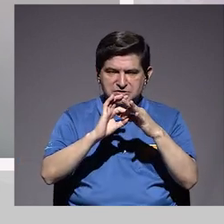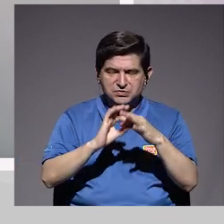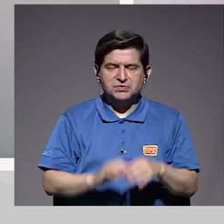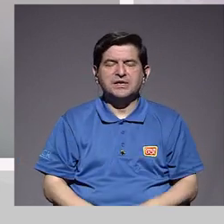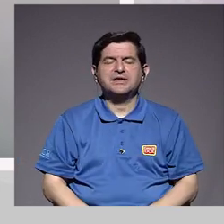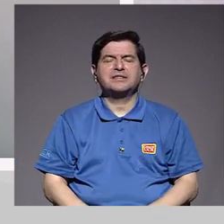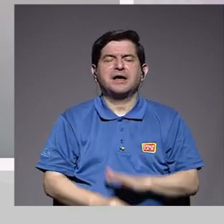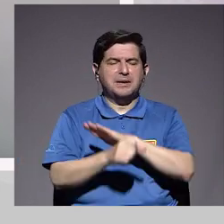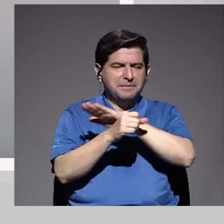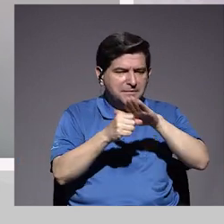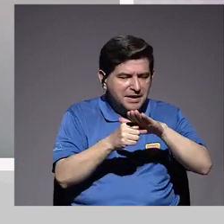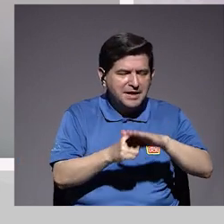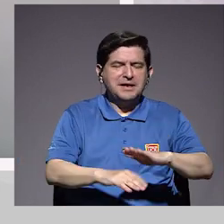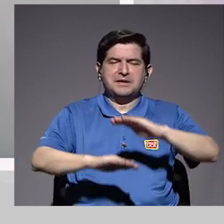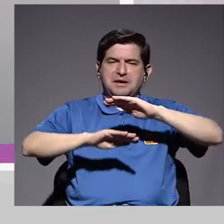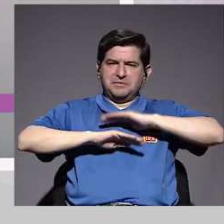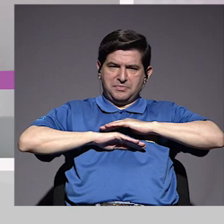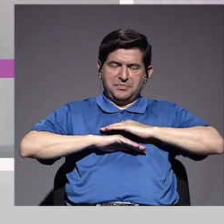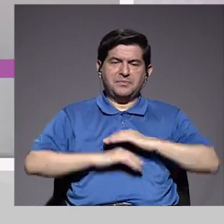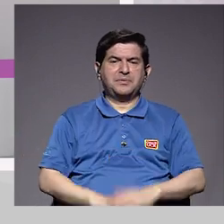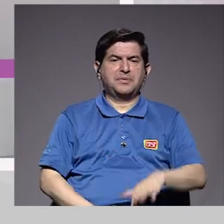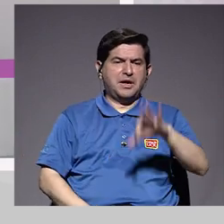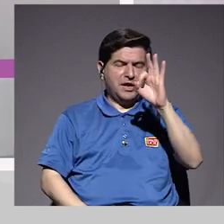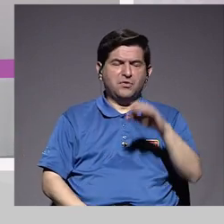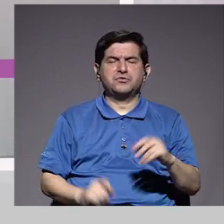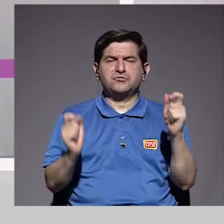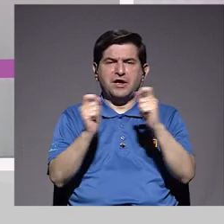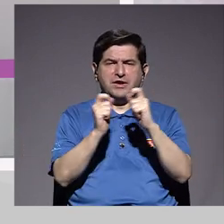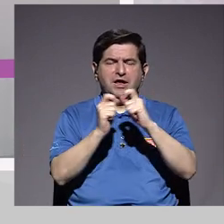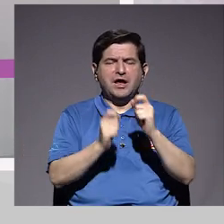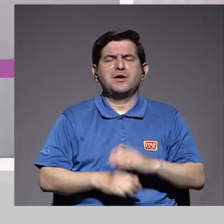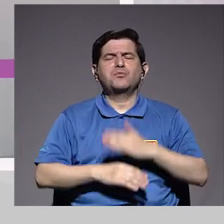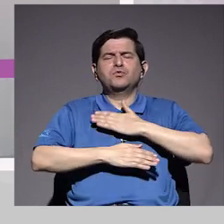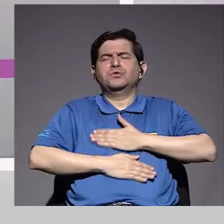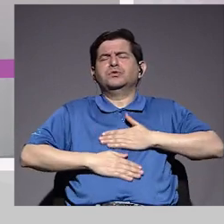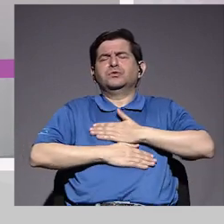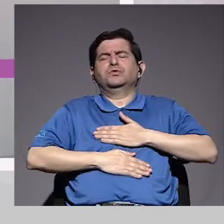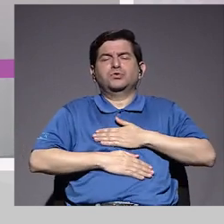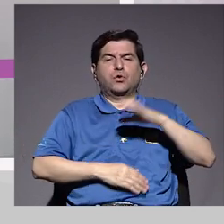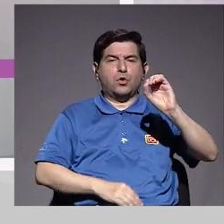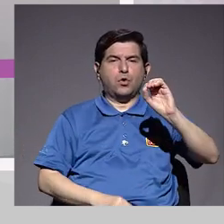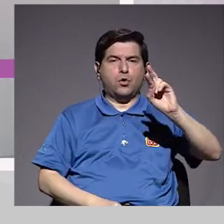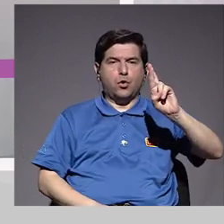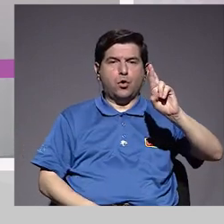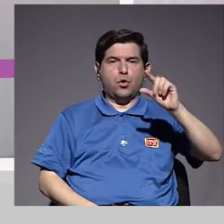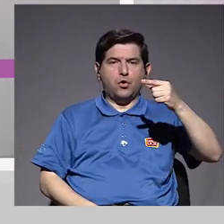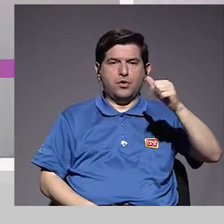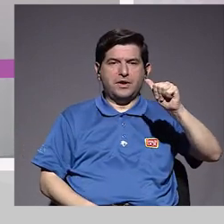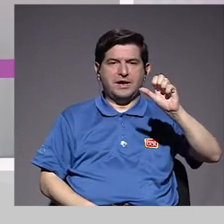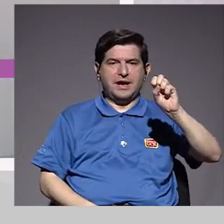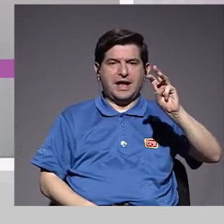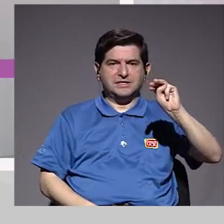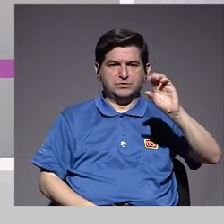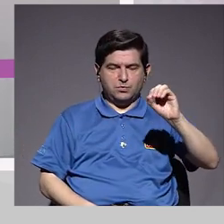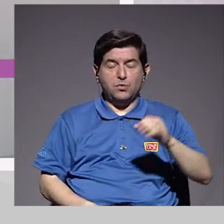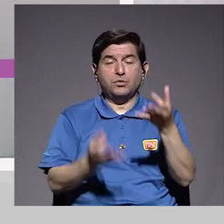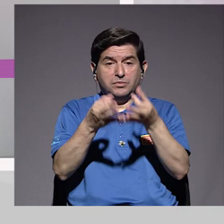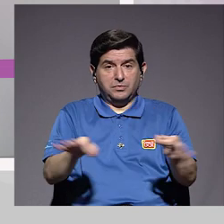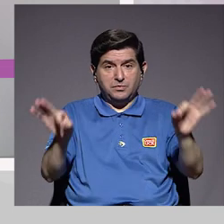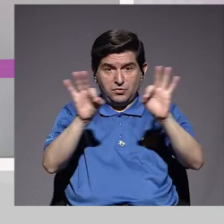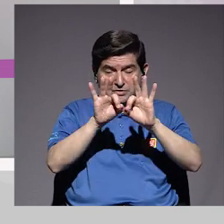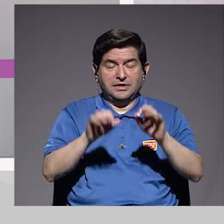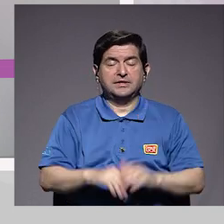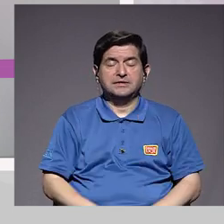satisfactoria, y donde realmente están encontrando su clímax y están teniendo los orgasmos como realmente deben ser, porque es otro detalle importante,